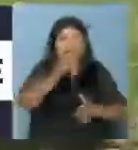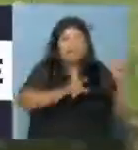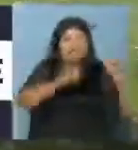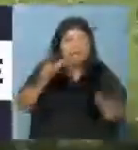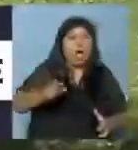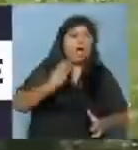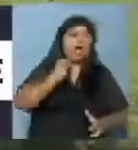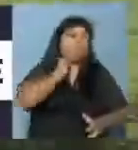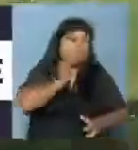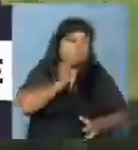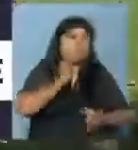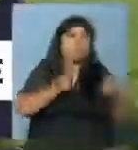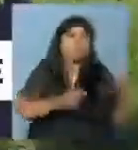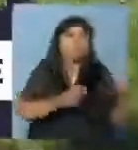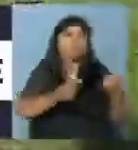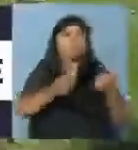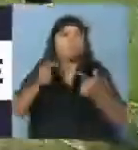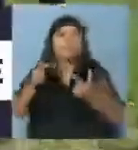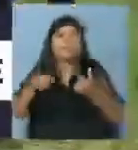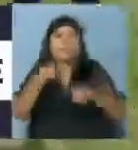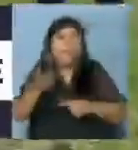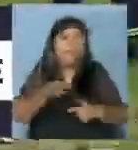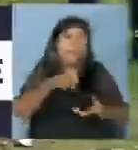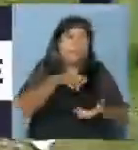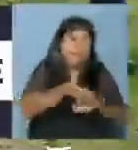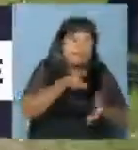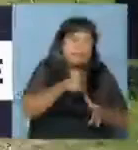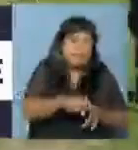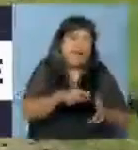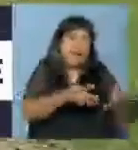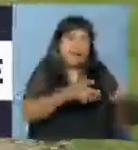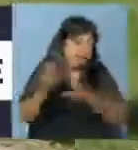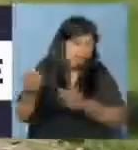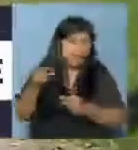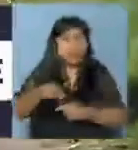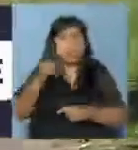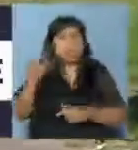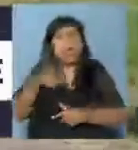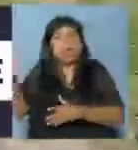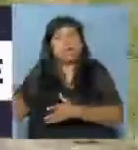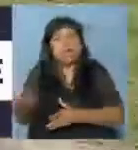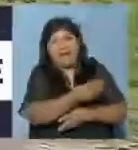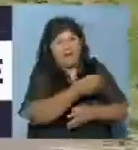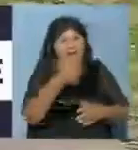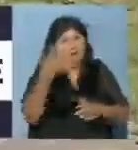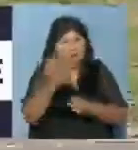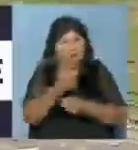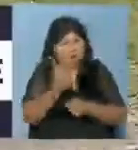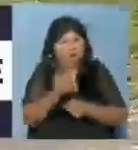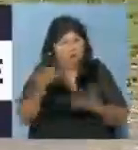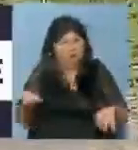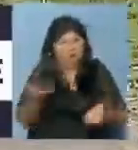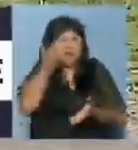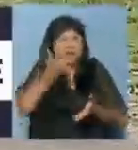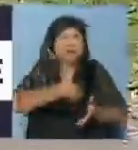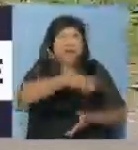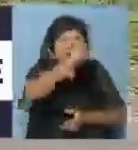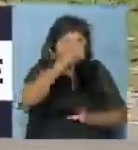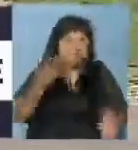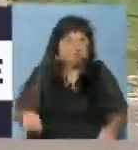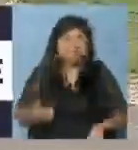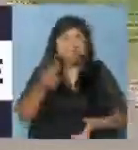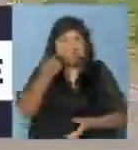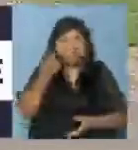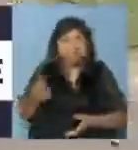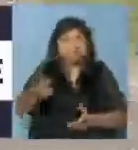correspondientes talleres que tiene esta empresa. Lo que sí podemos decir es que ha quedado todo